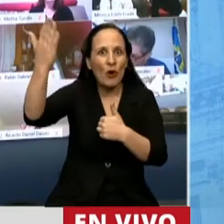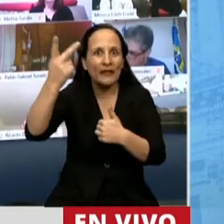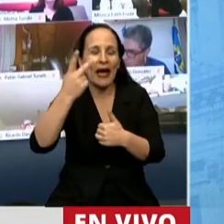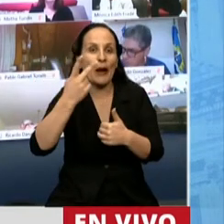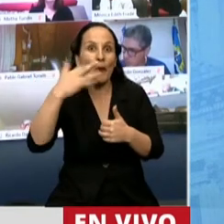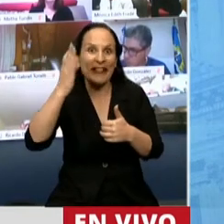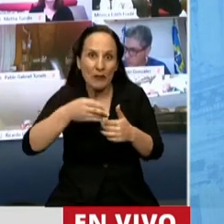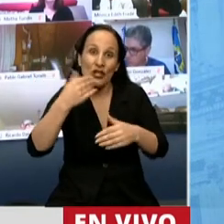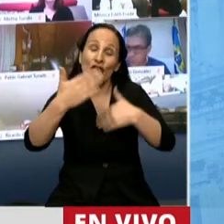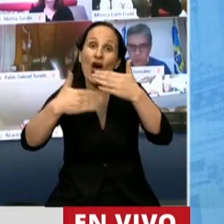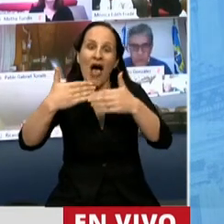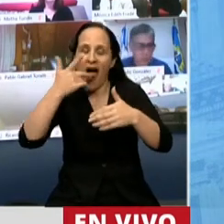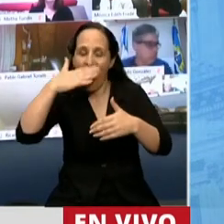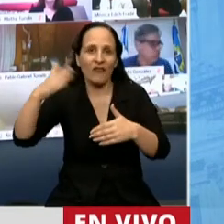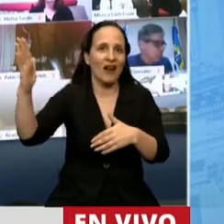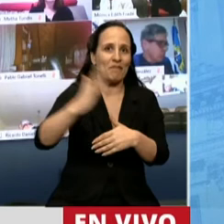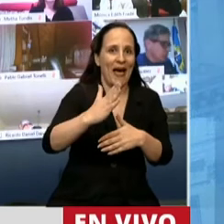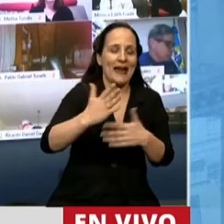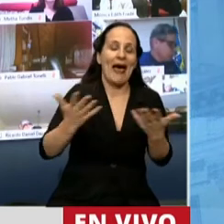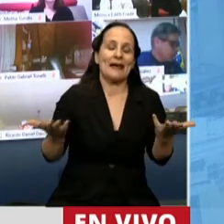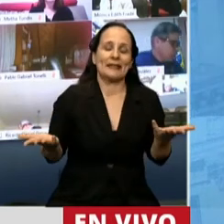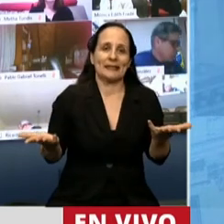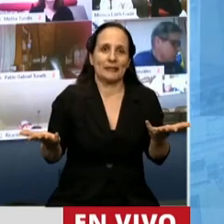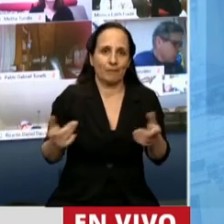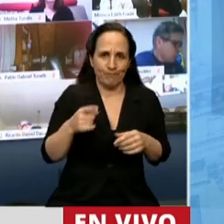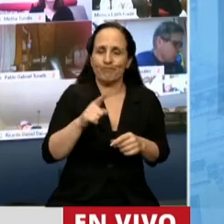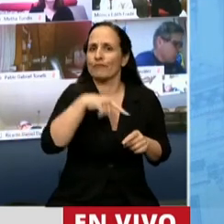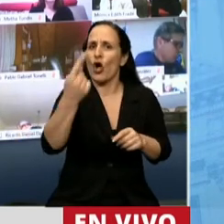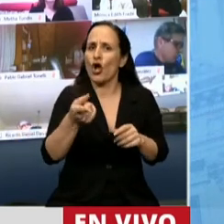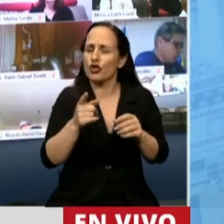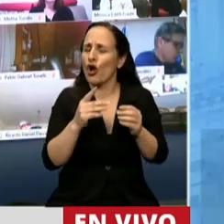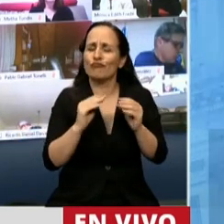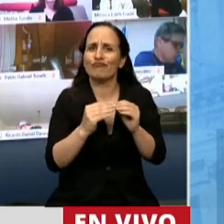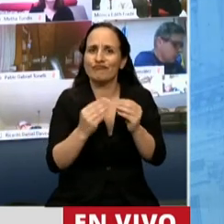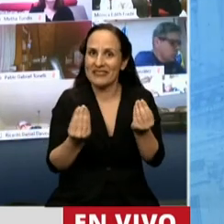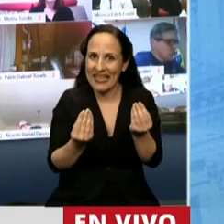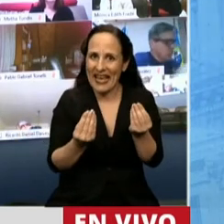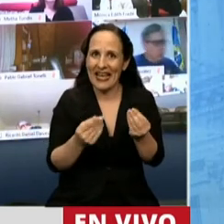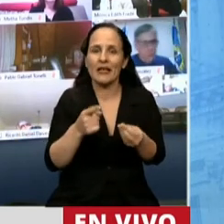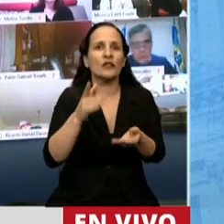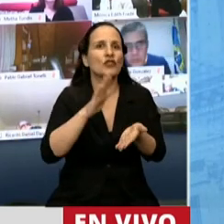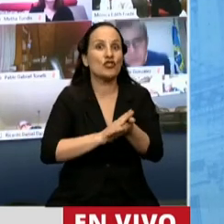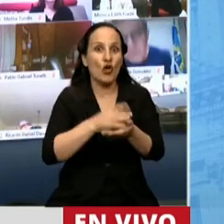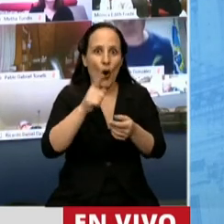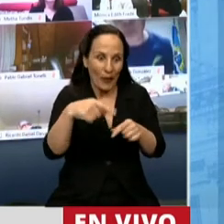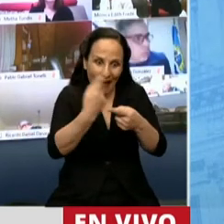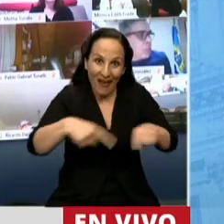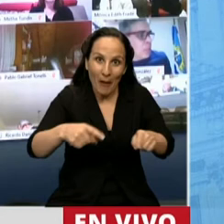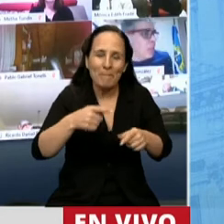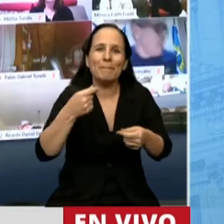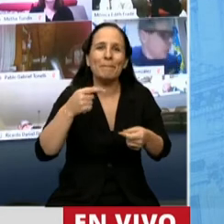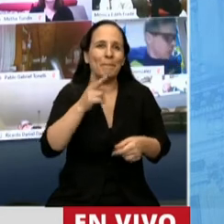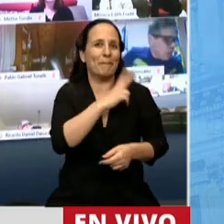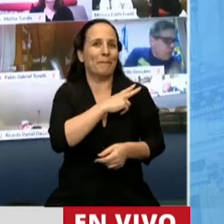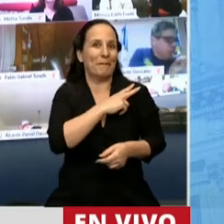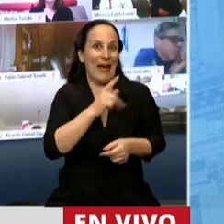Otro factor que no podemos dejar de mencionar es la eliminación del ajuste mínimo y no imponible para las contribuciones